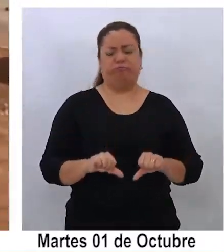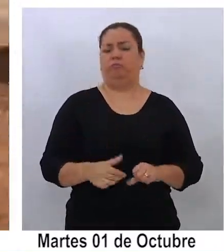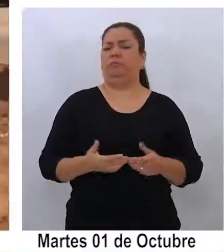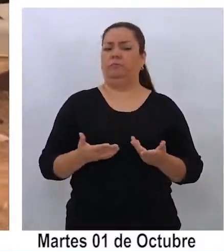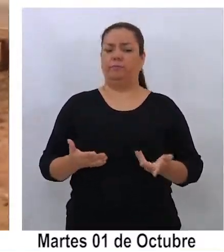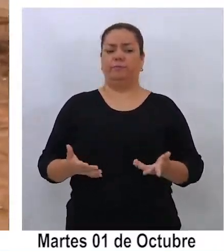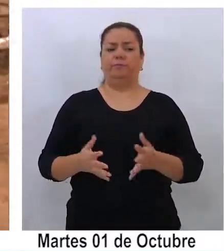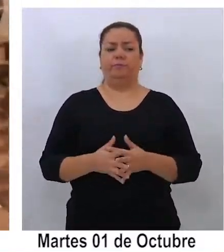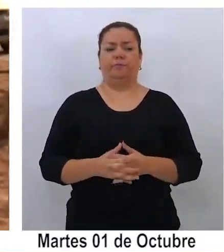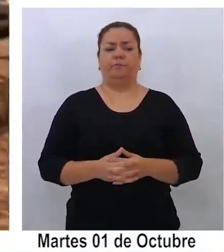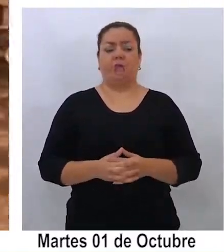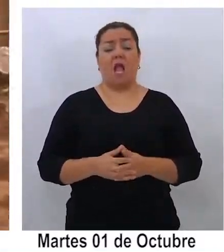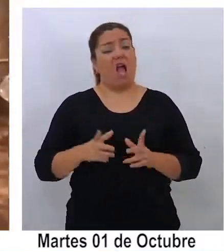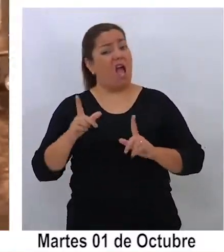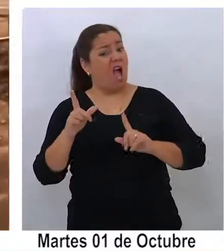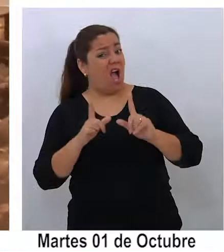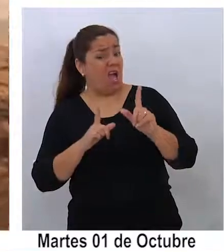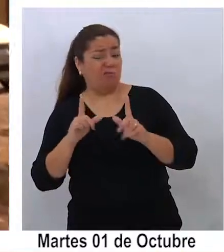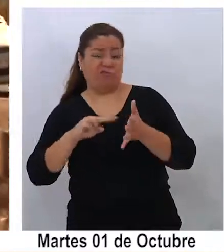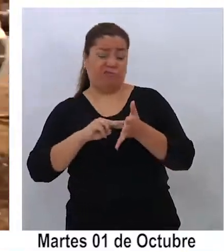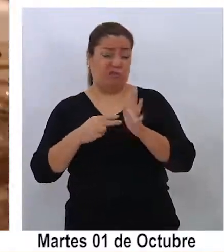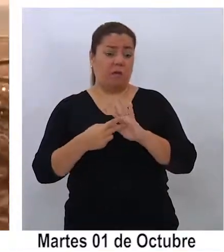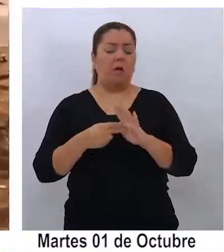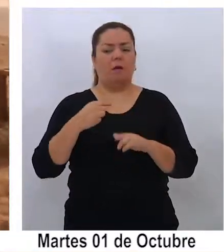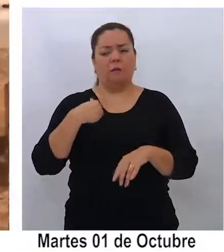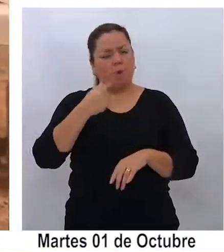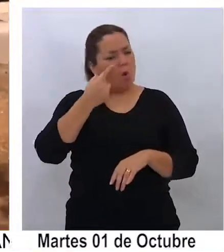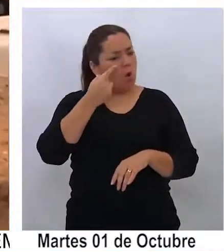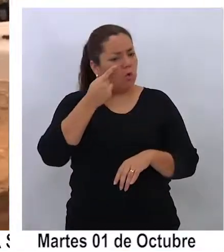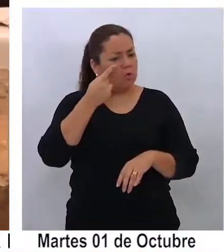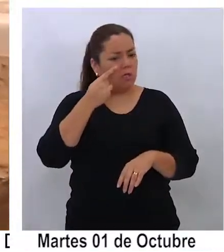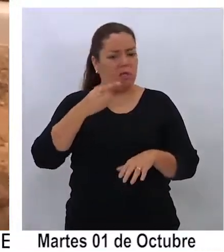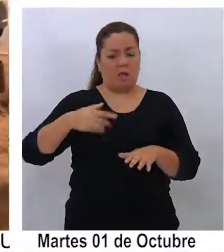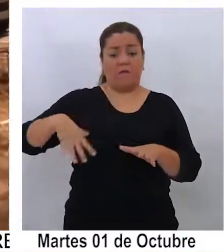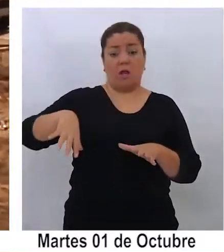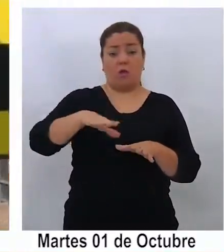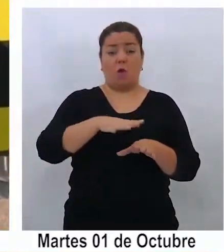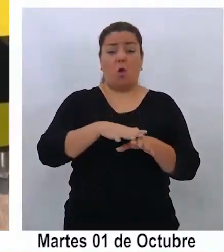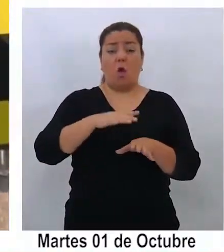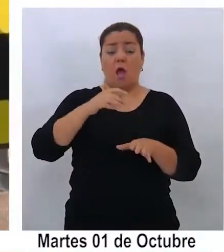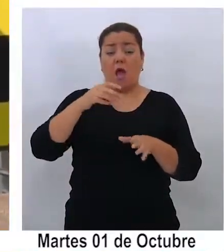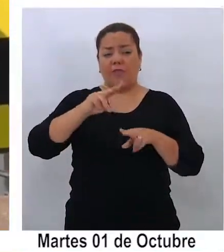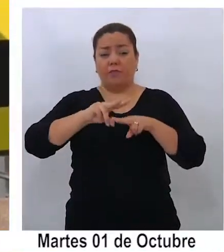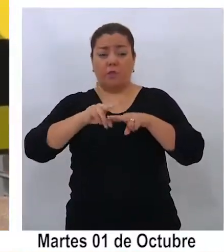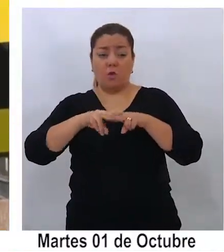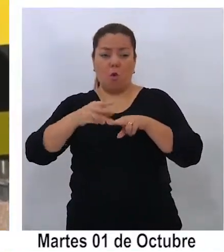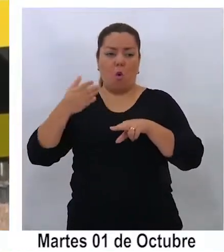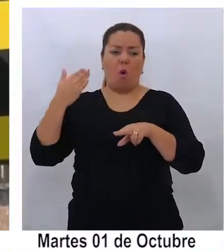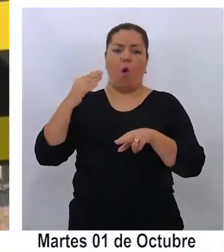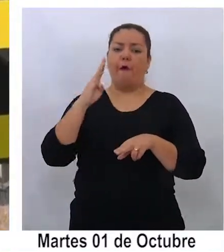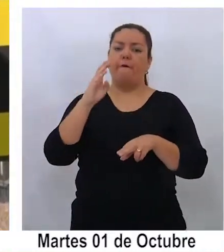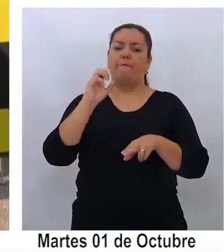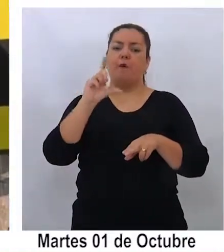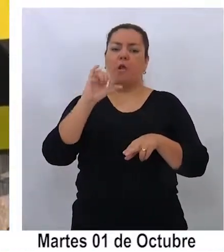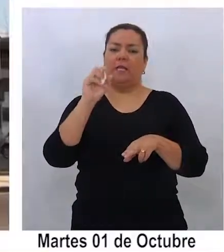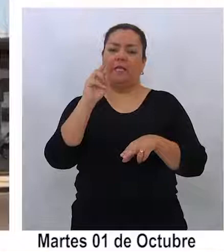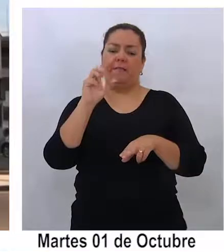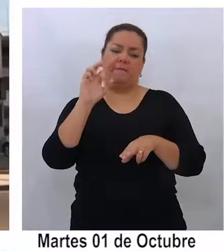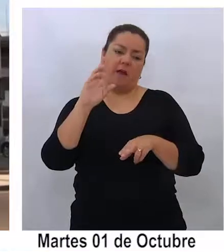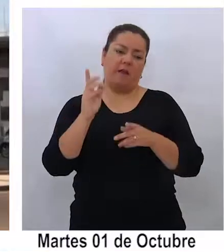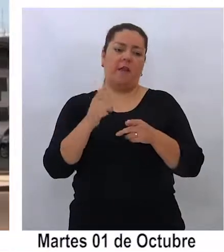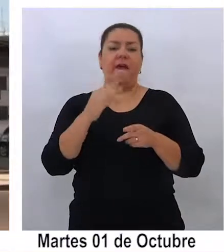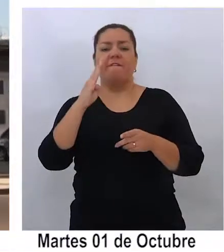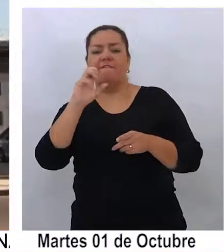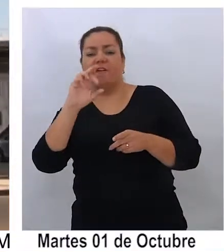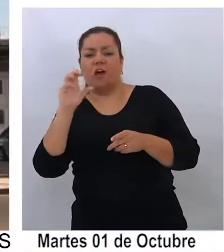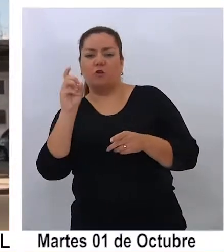los habitantes. Algunos de estos problemas pudimos conocer en el barrio del Casco Antiguo, limitado por las calles Bolívar, Barrozarana,